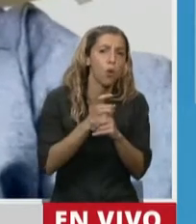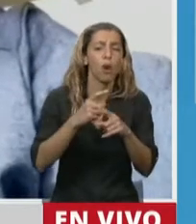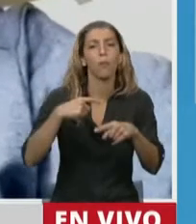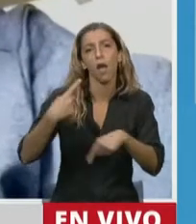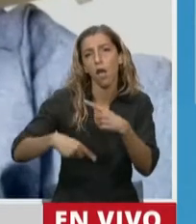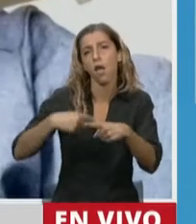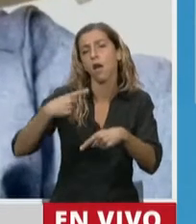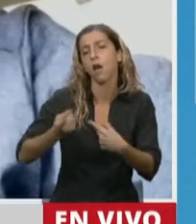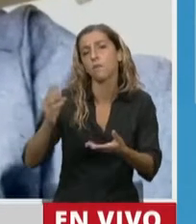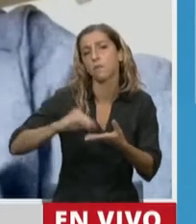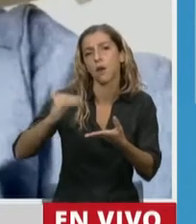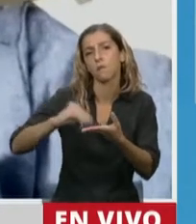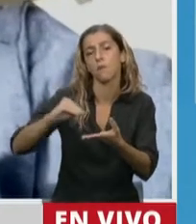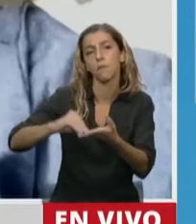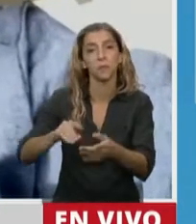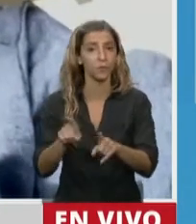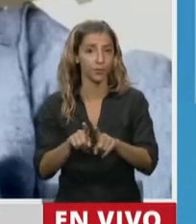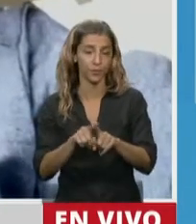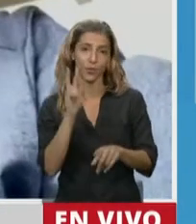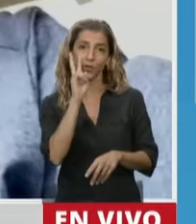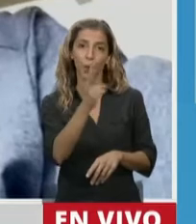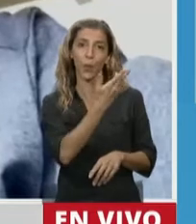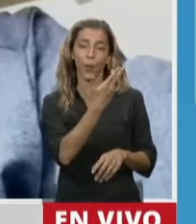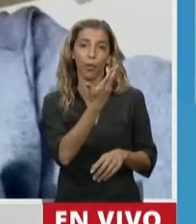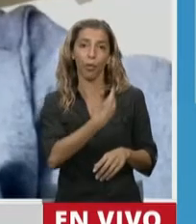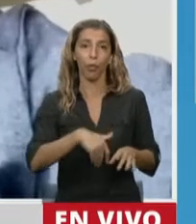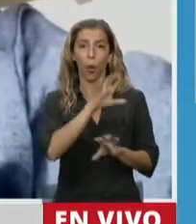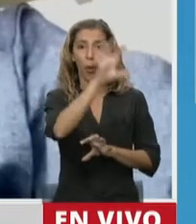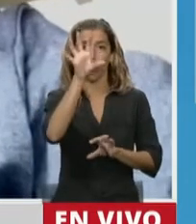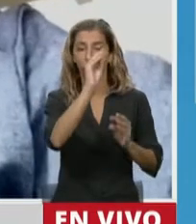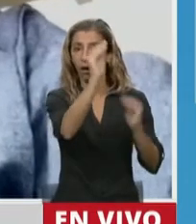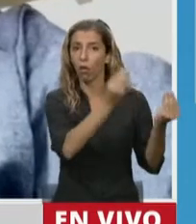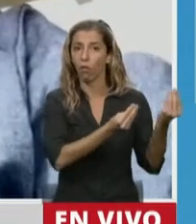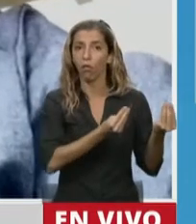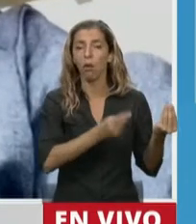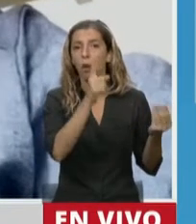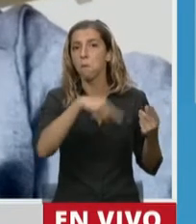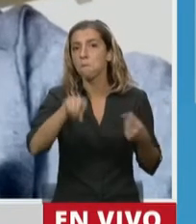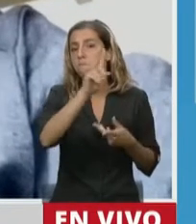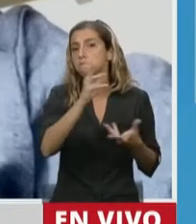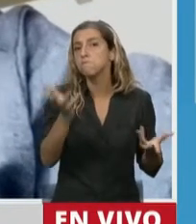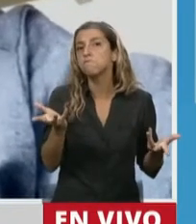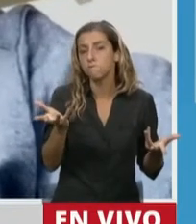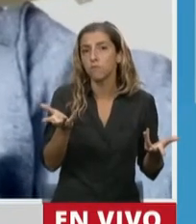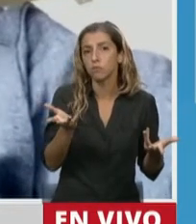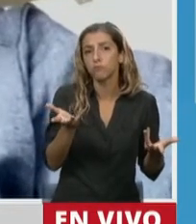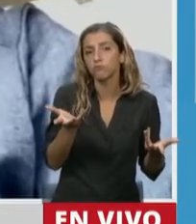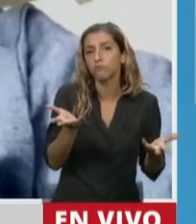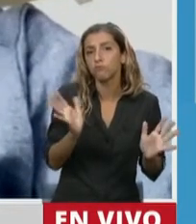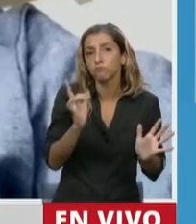de identidad, ni creo tampoco que ningún argentino haya dejado de identificar a cada uno de ellos